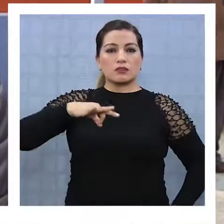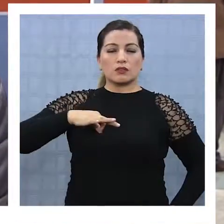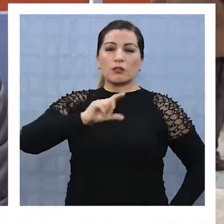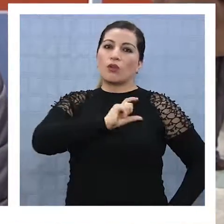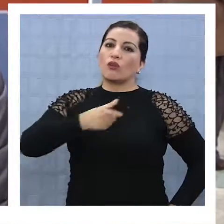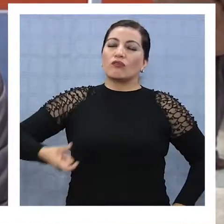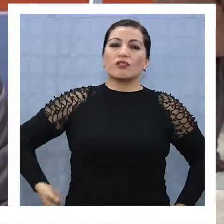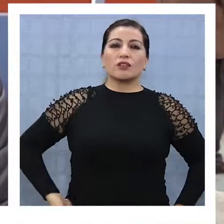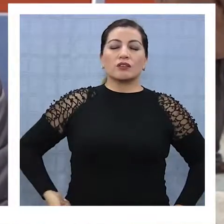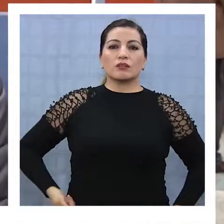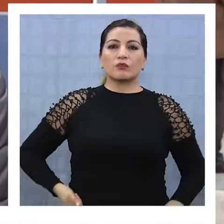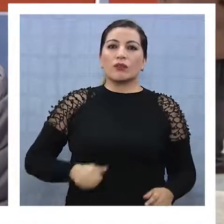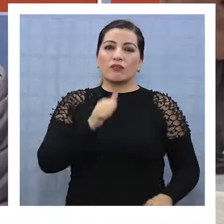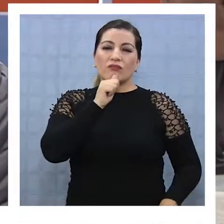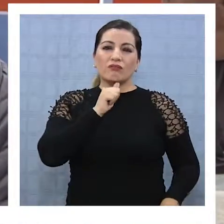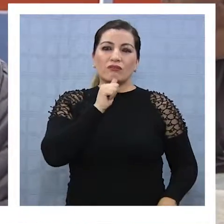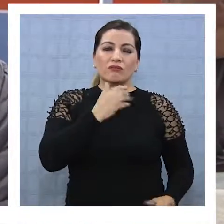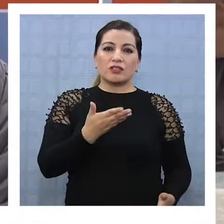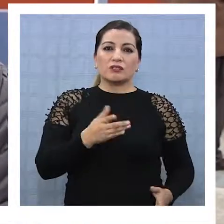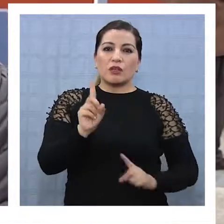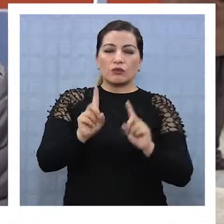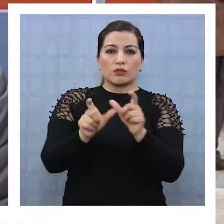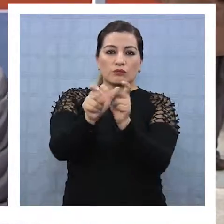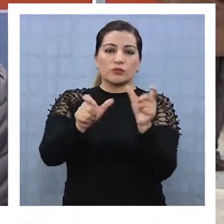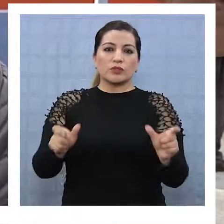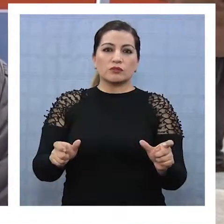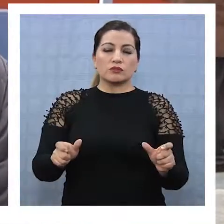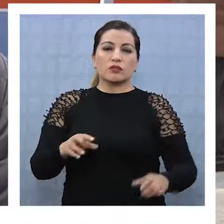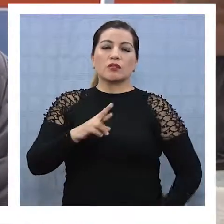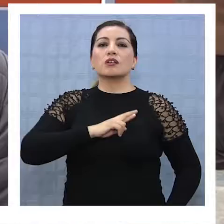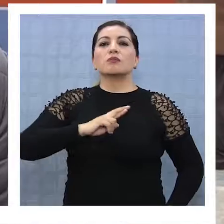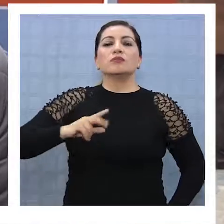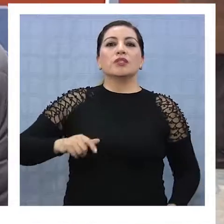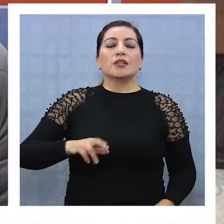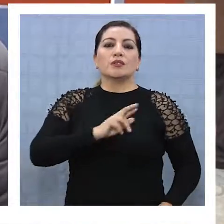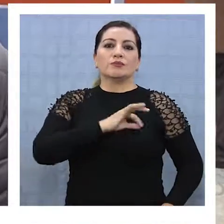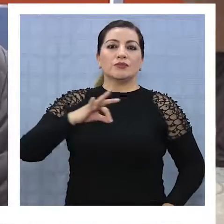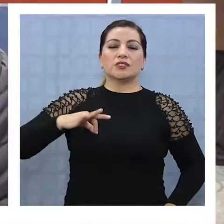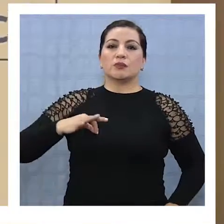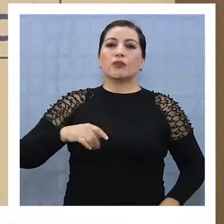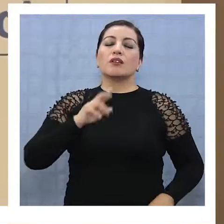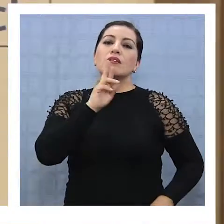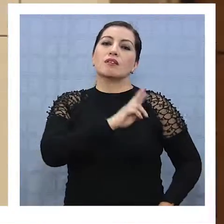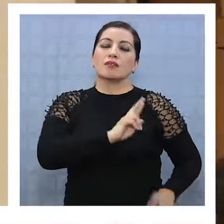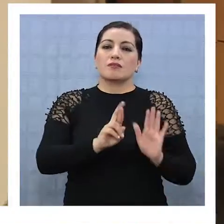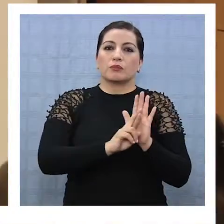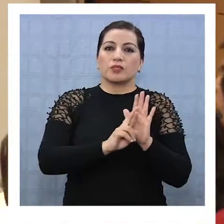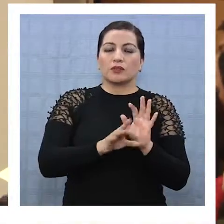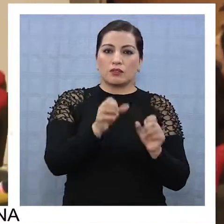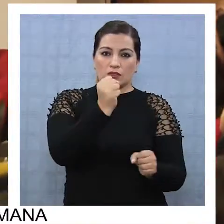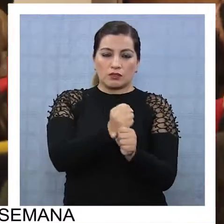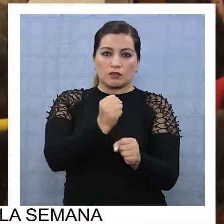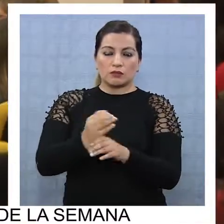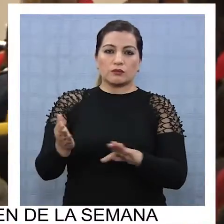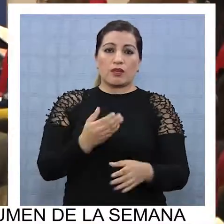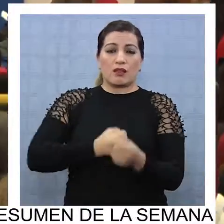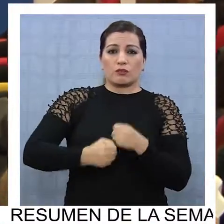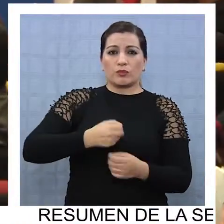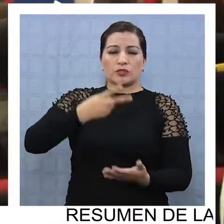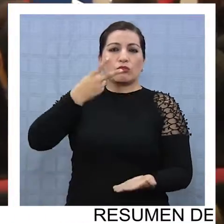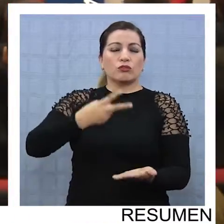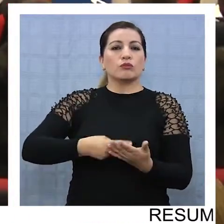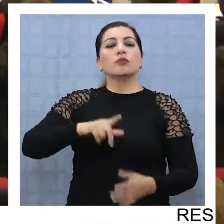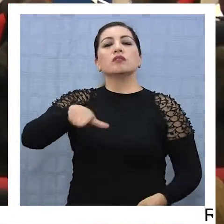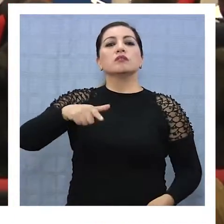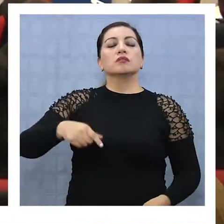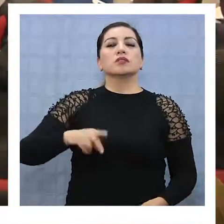trabajo, también representante del gobierno, pero en la testera no vi y eché de menos, la verdad es que un representante de los trabajadores. Según el informe, el año 2017